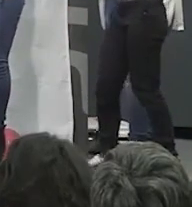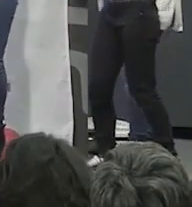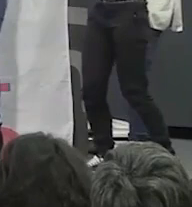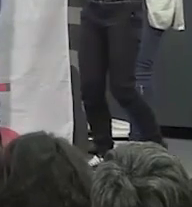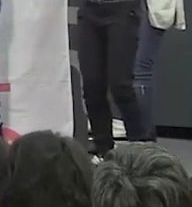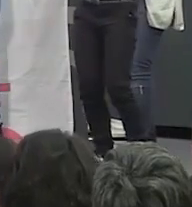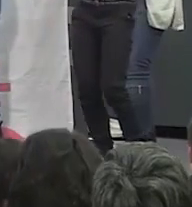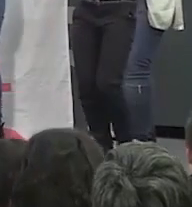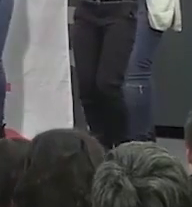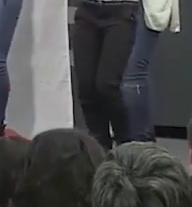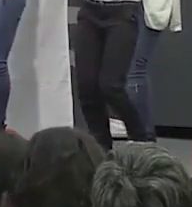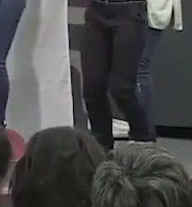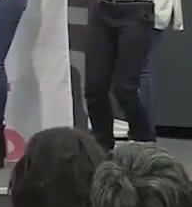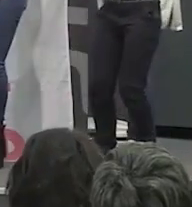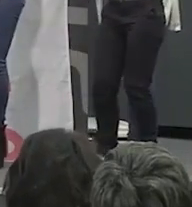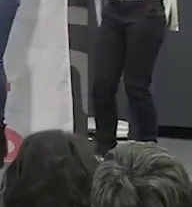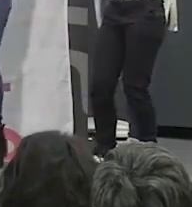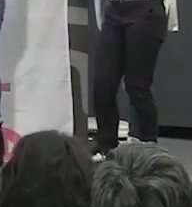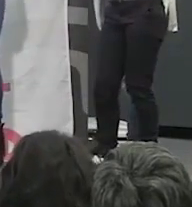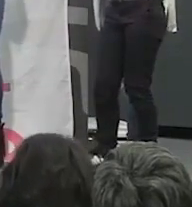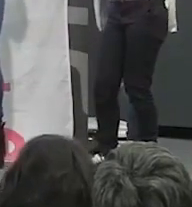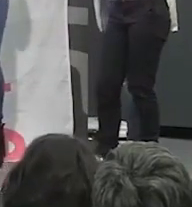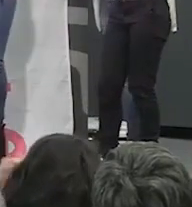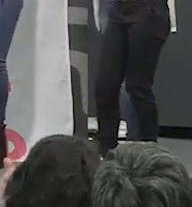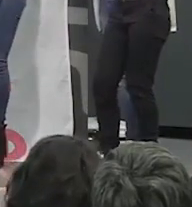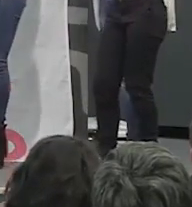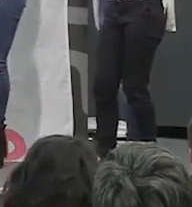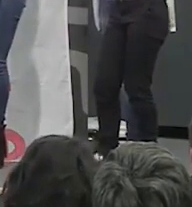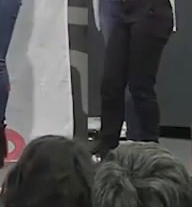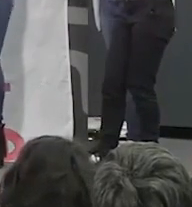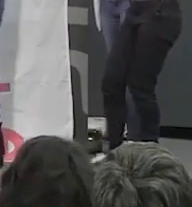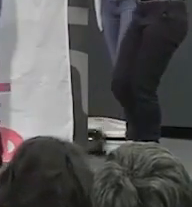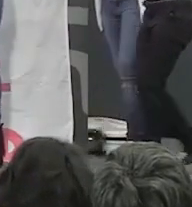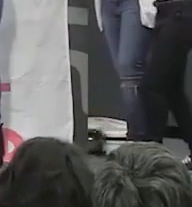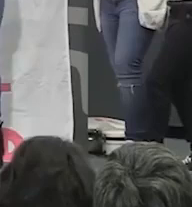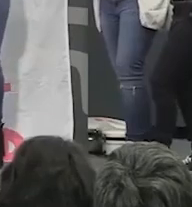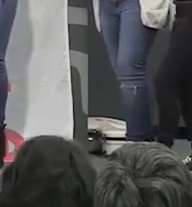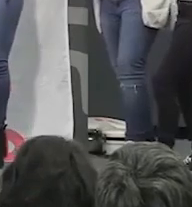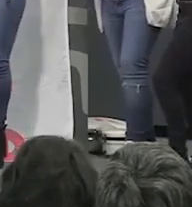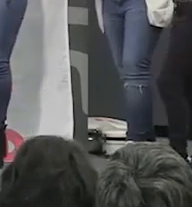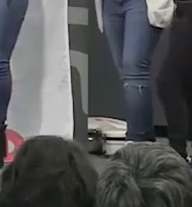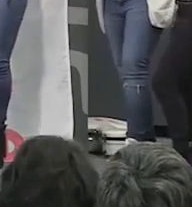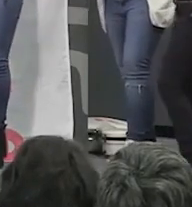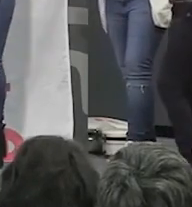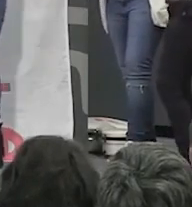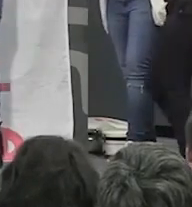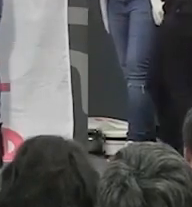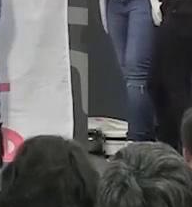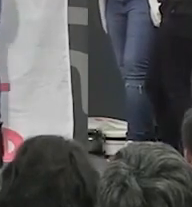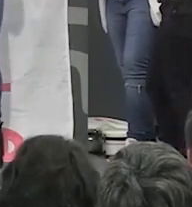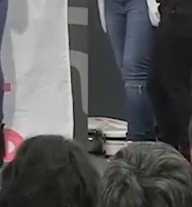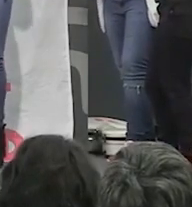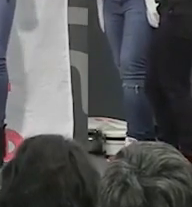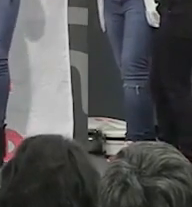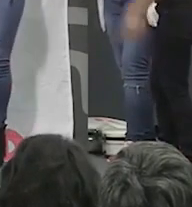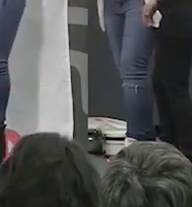corazón frente al espejo Y estaré de azul libre de la mañana